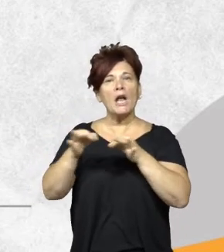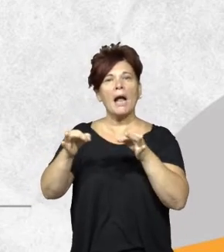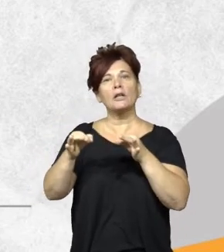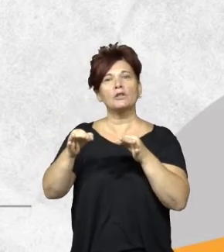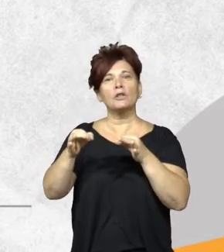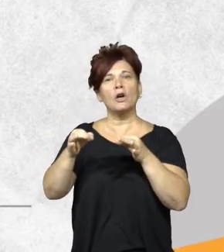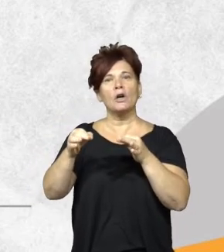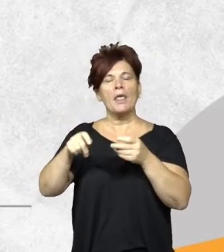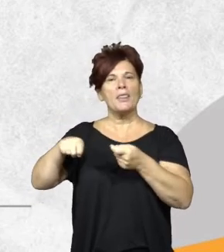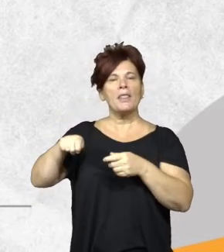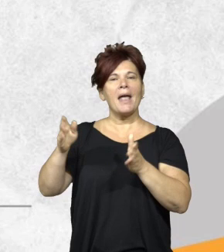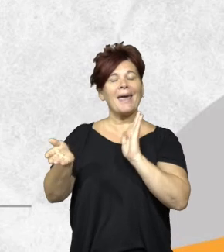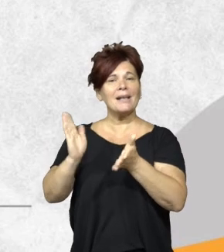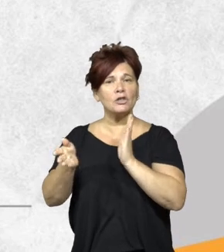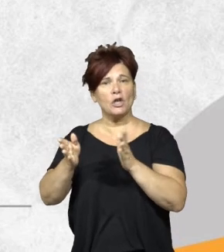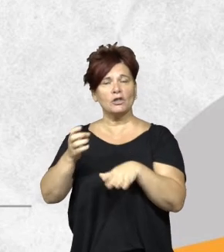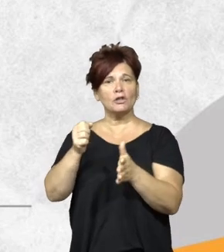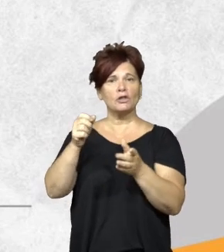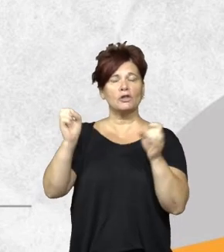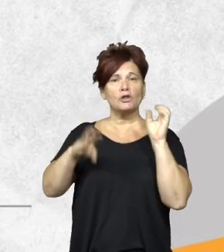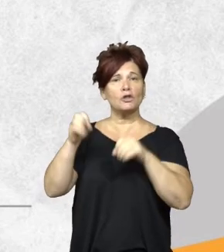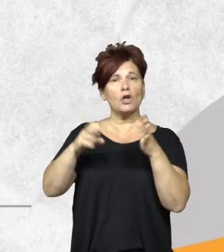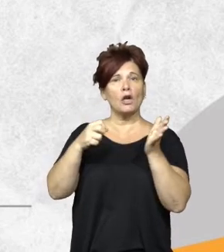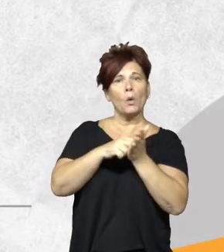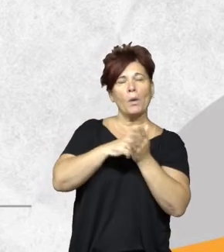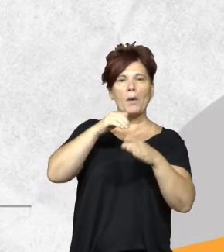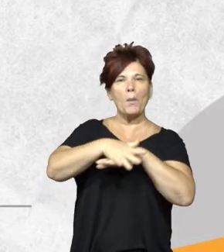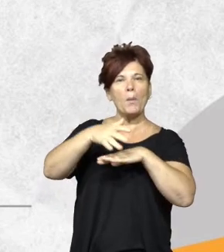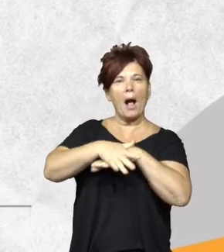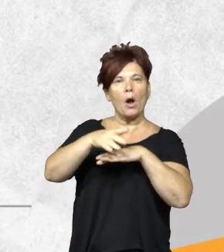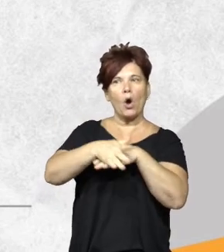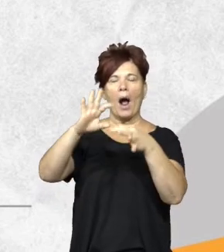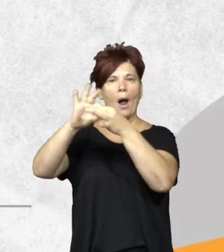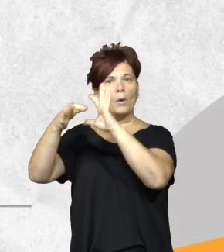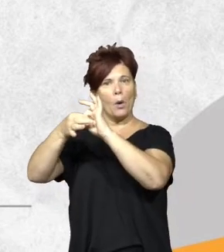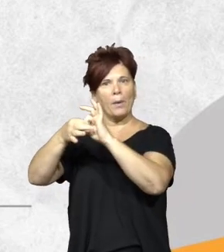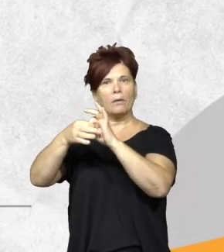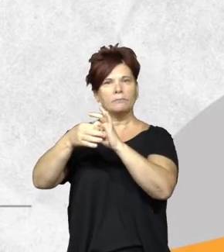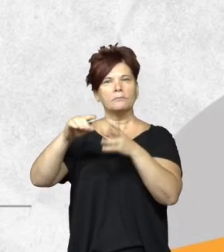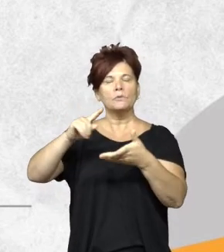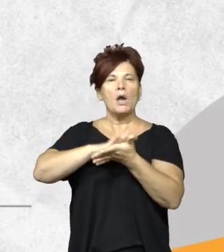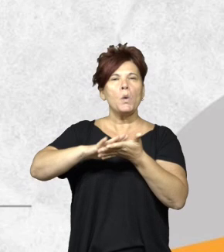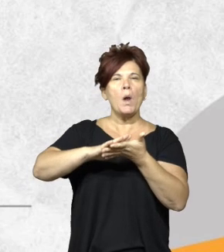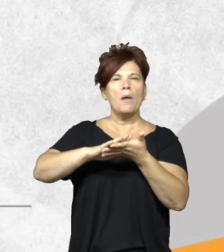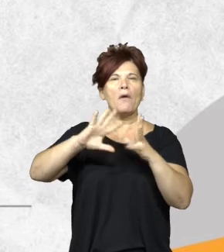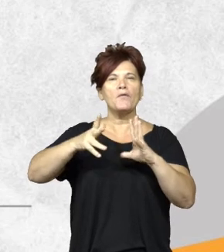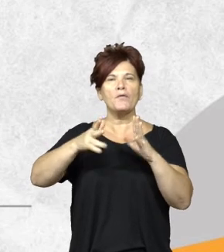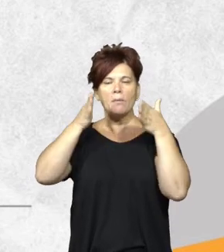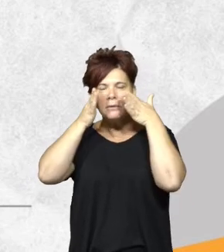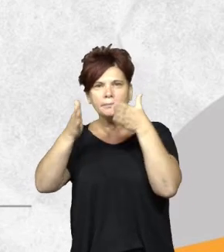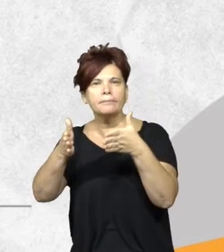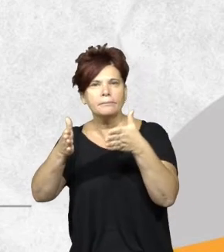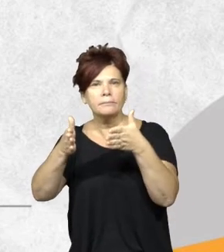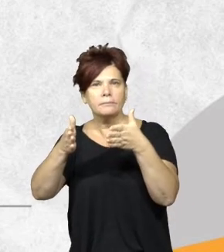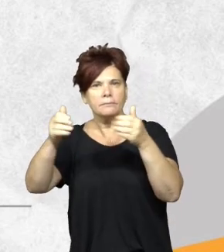gestión interna de residuos sólidos urbanos, a través de un préstamo con el Banco Europeo de Inversiones, que plantea un nuevo paradigma de la gestión de los residuos en una co